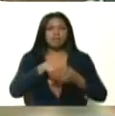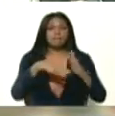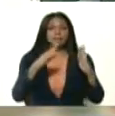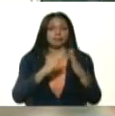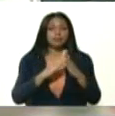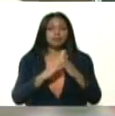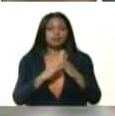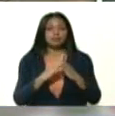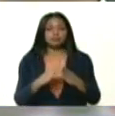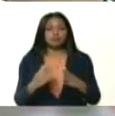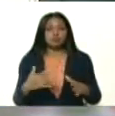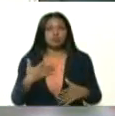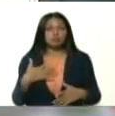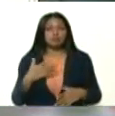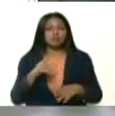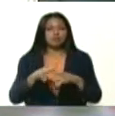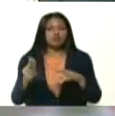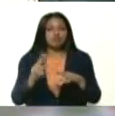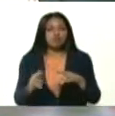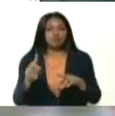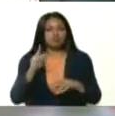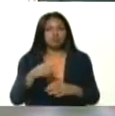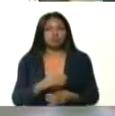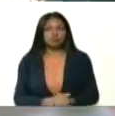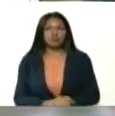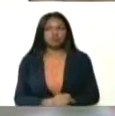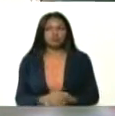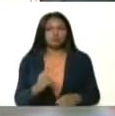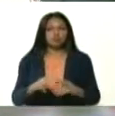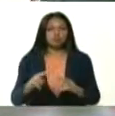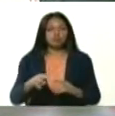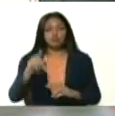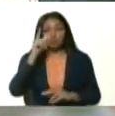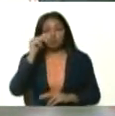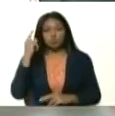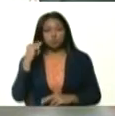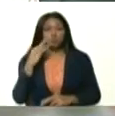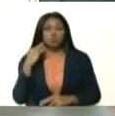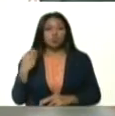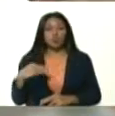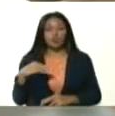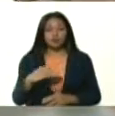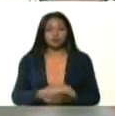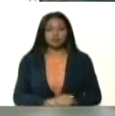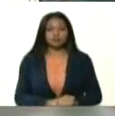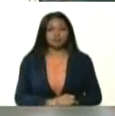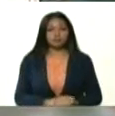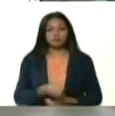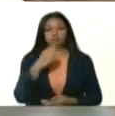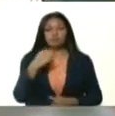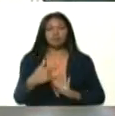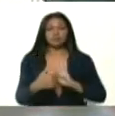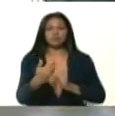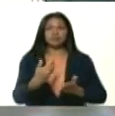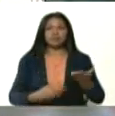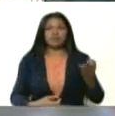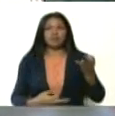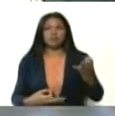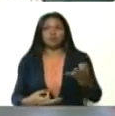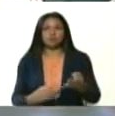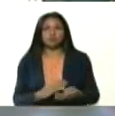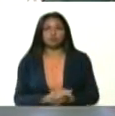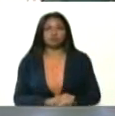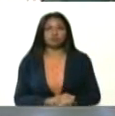en la parte emocional de nuestros muchachos, de nuestros niños, niñas, adolescentes y jóvenes. Bueno, presentamos un documento, yo le envío usted un